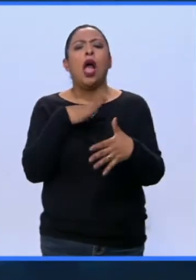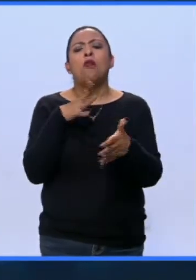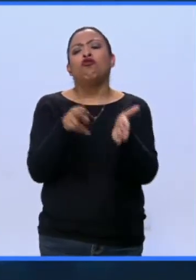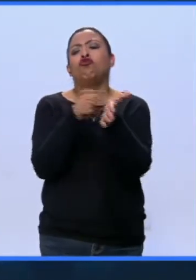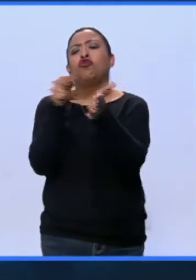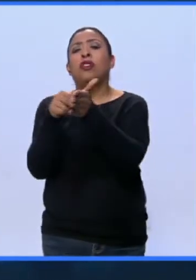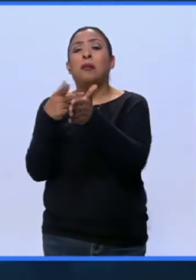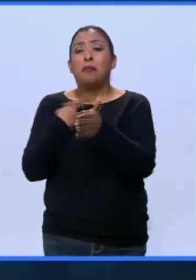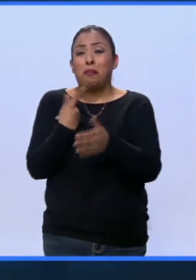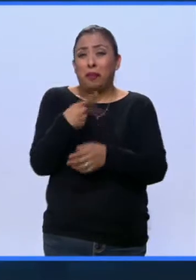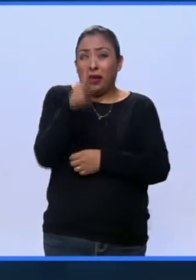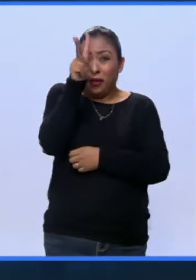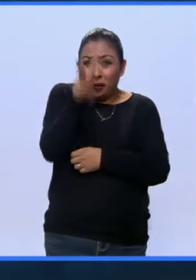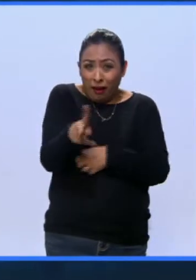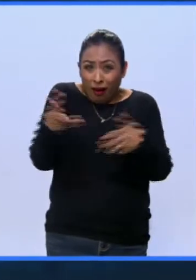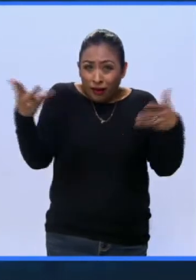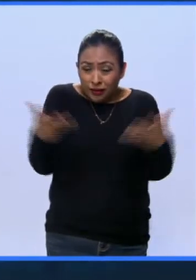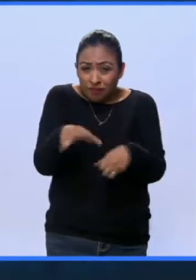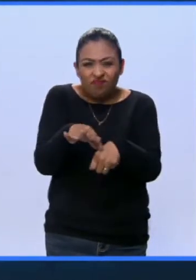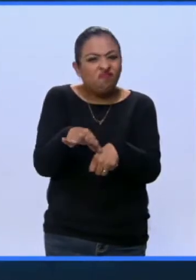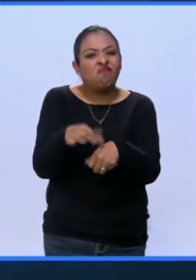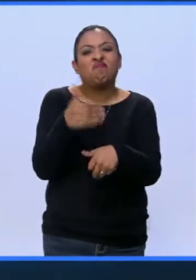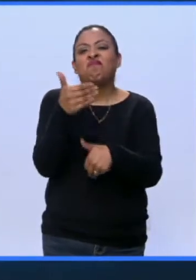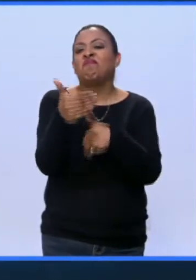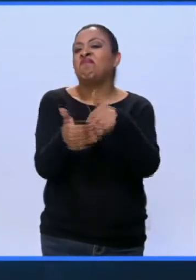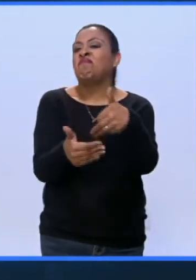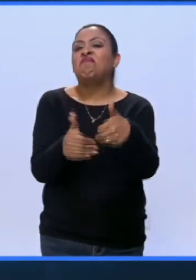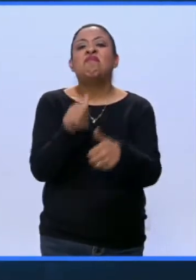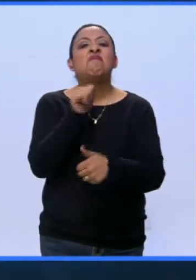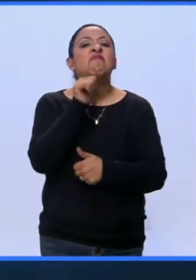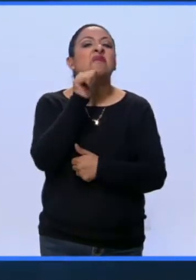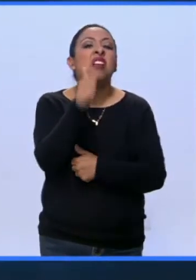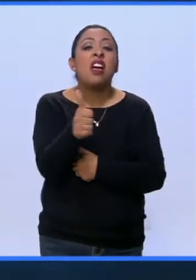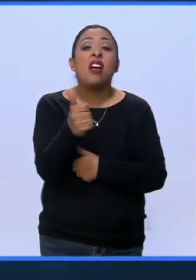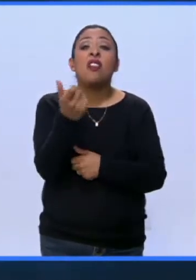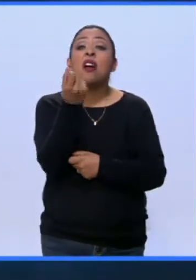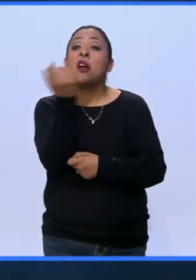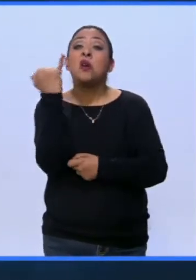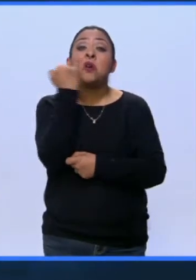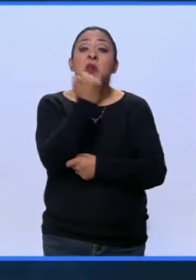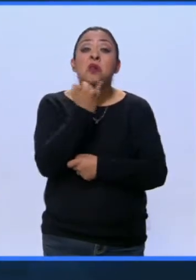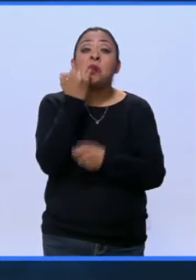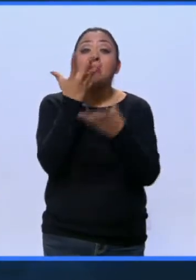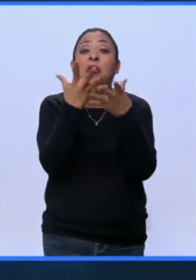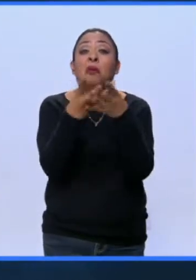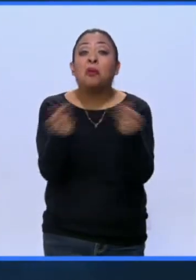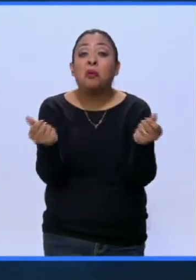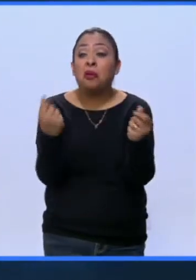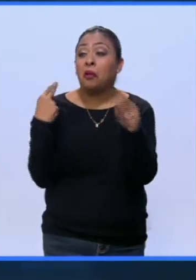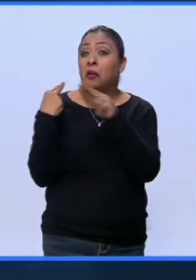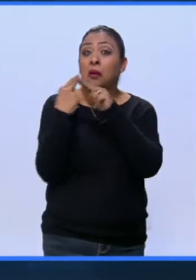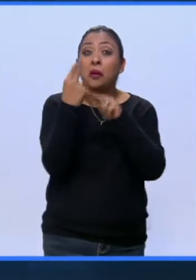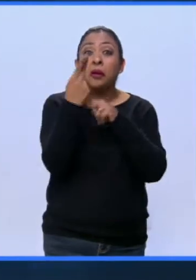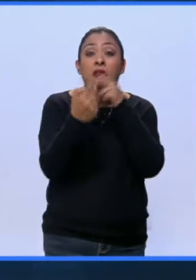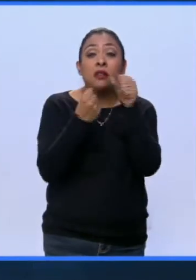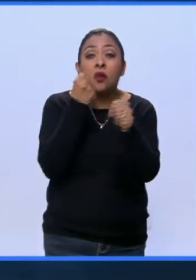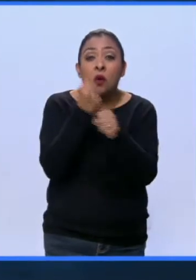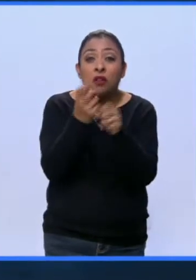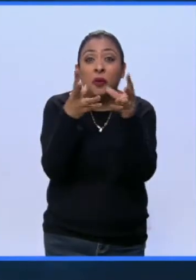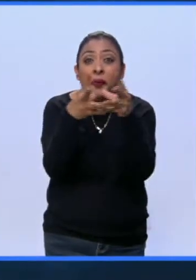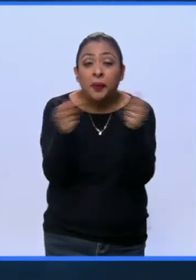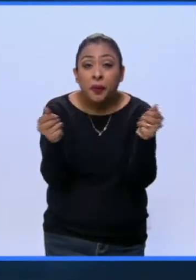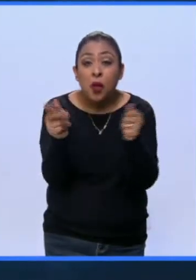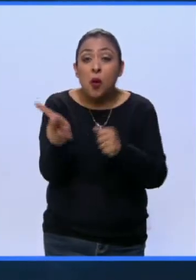acción práctica no se avanzó nada. Hay idiomas que se perdieron en estos 25 años. Hay